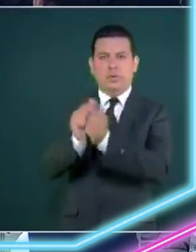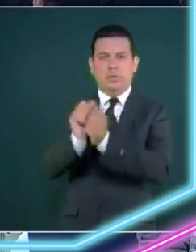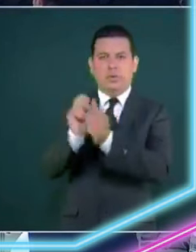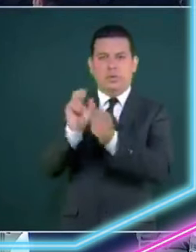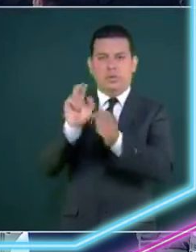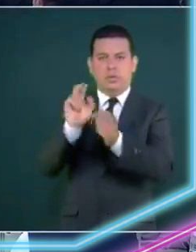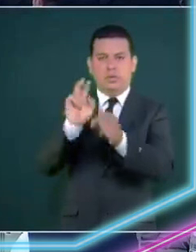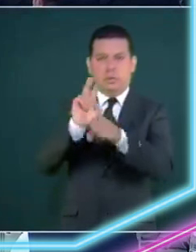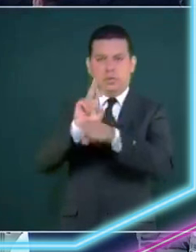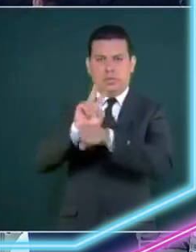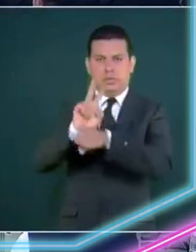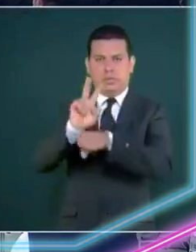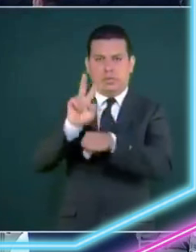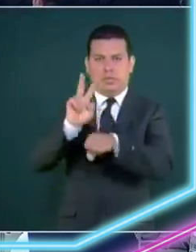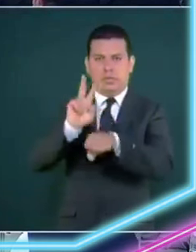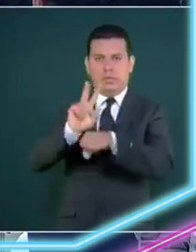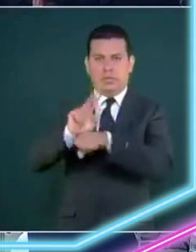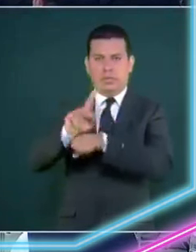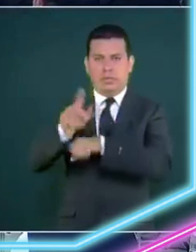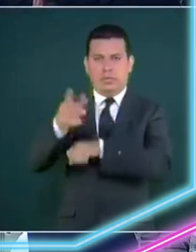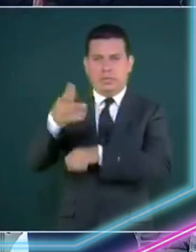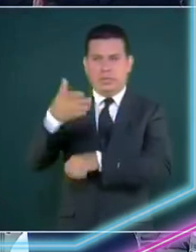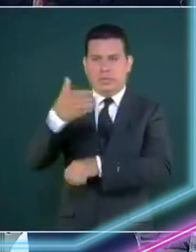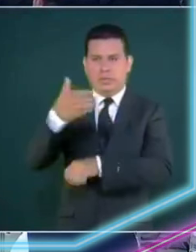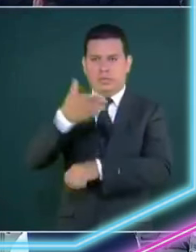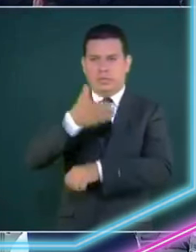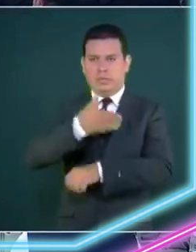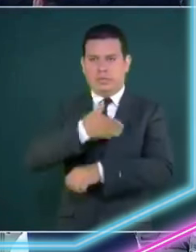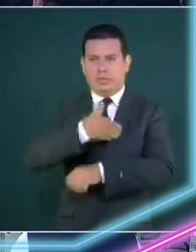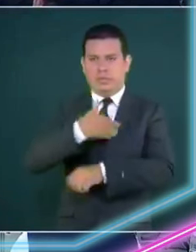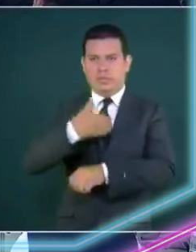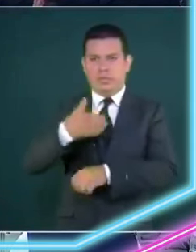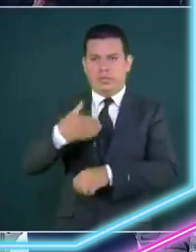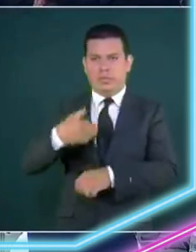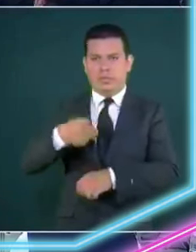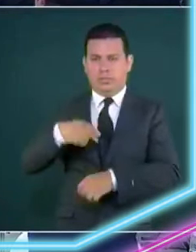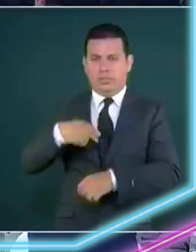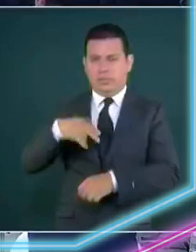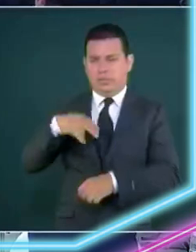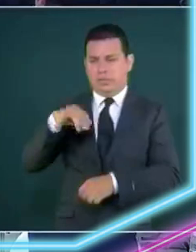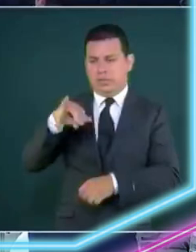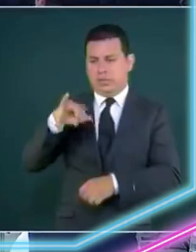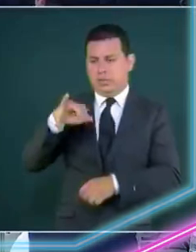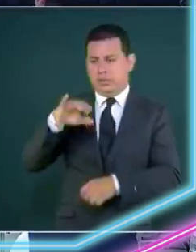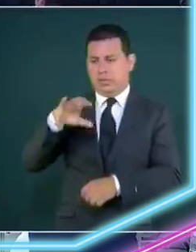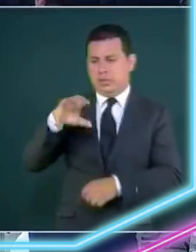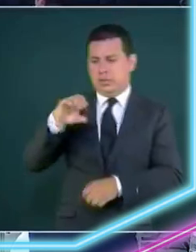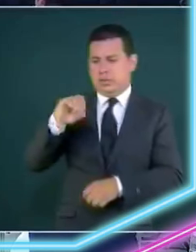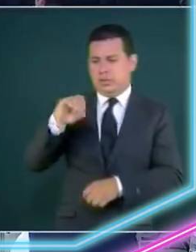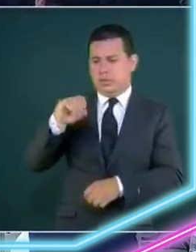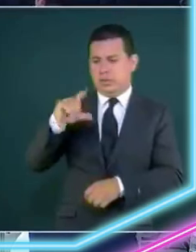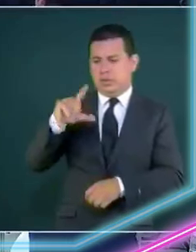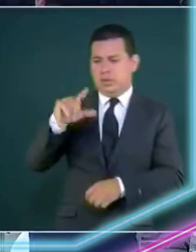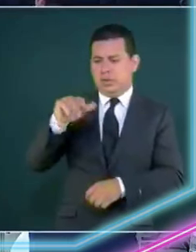hoy durante el circo grotesco que se transmite desde palacio nacional un espectáculo cómico que se llama las mañaneras donde sale un